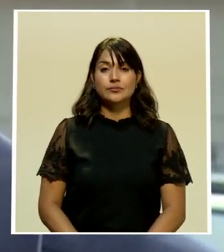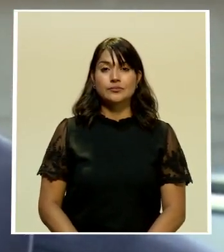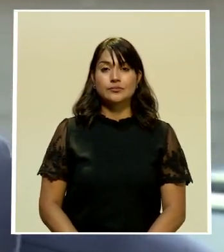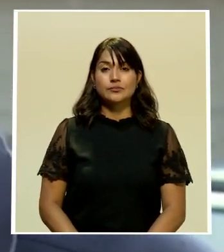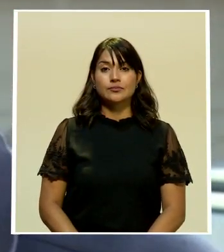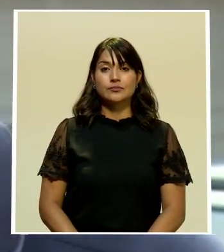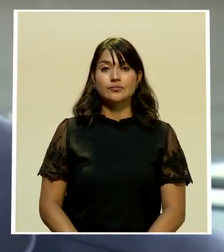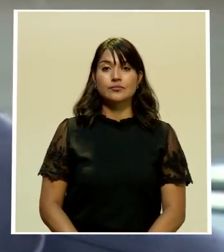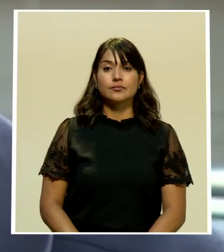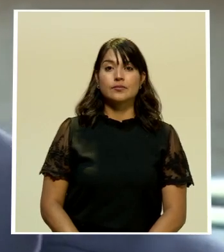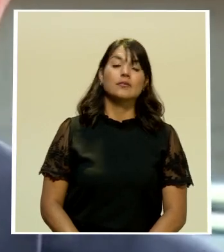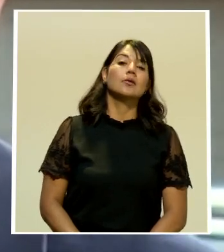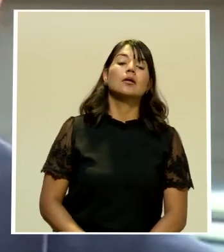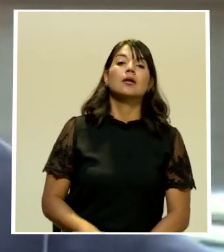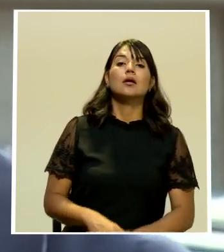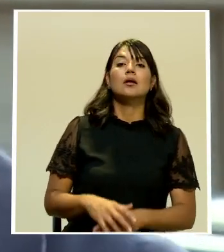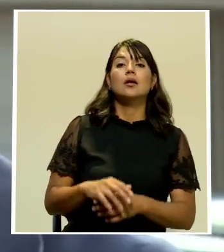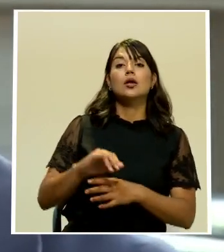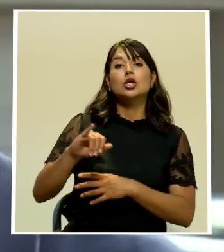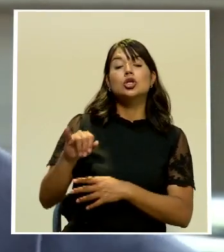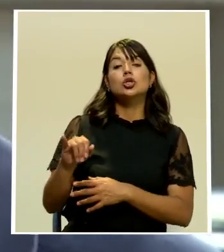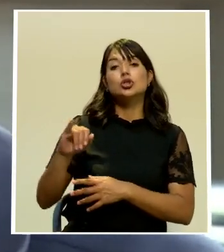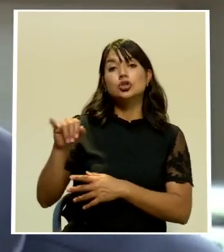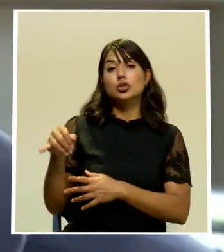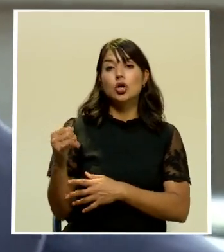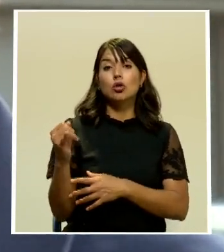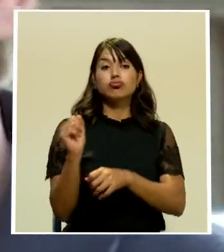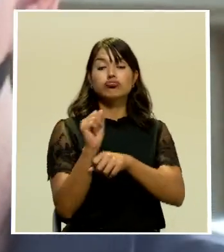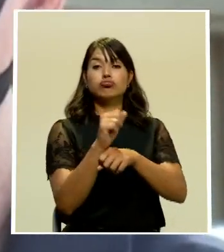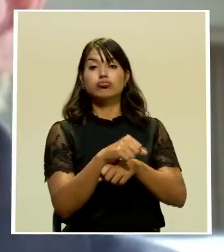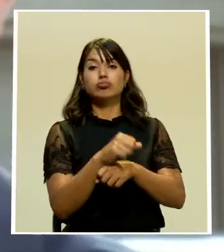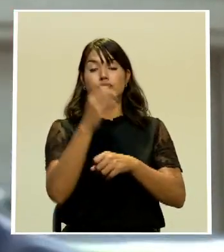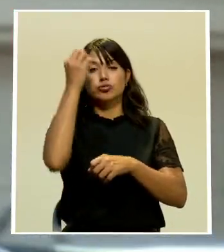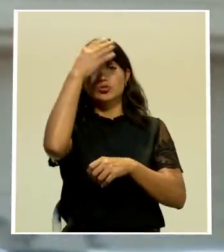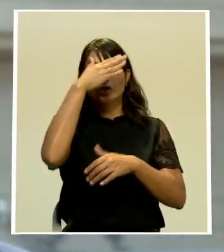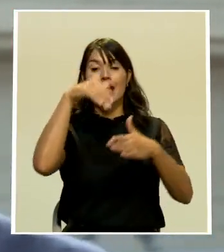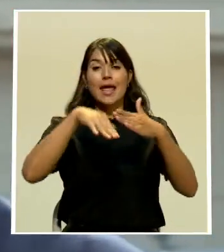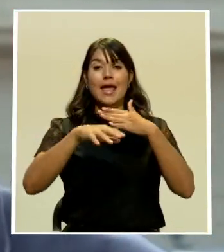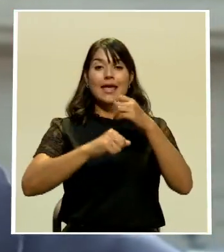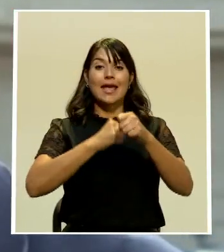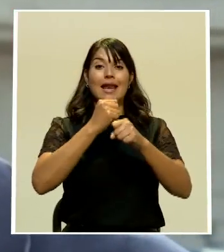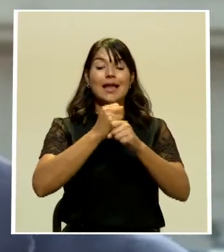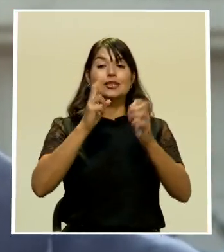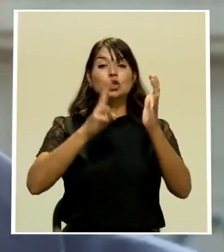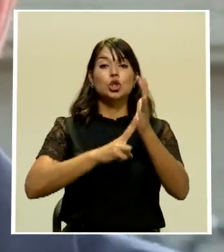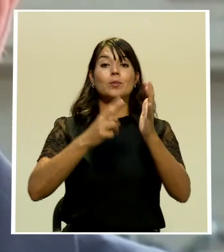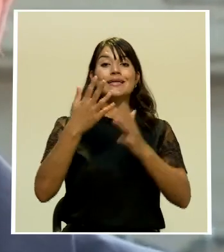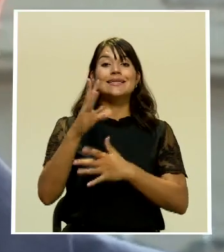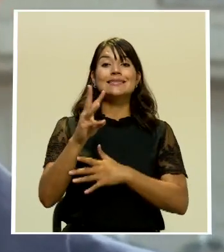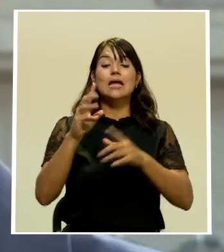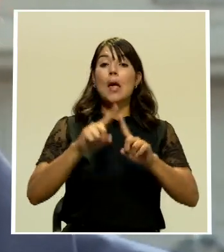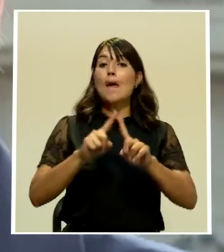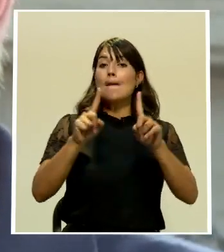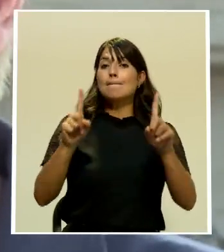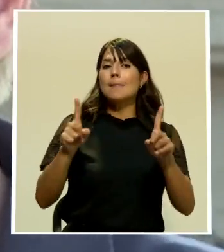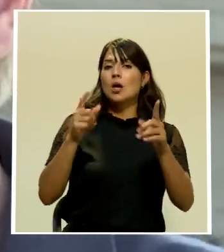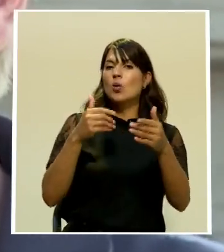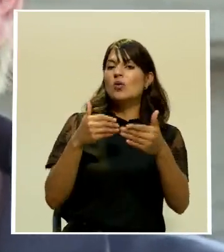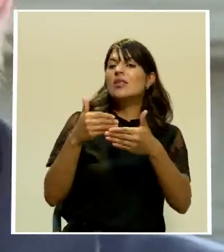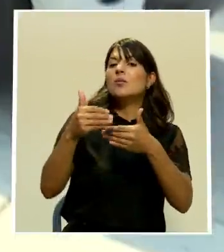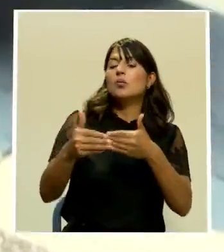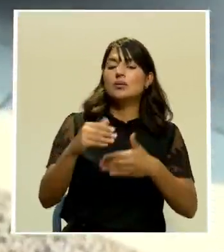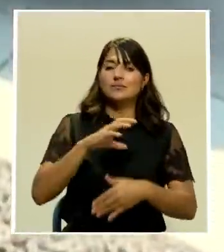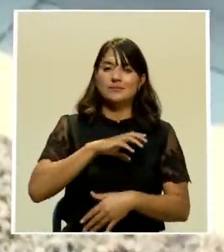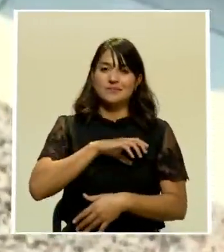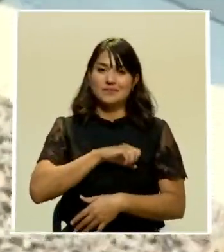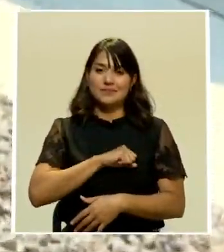Josh Heaton votó a Donald Trump en las presidenciales de Estados Unidos en 2016 pero asegura que casi inmediatamente se arrepintió